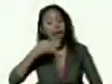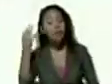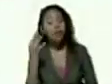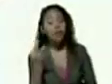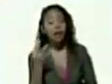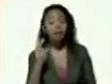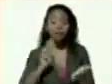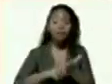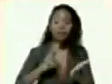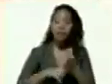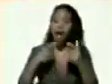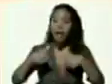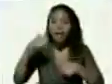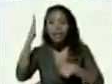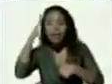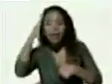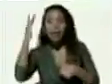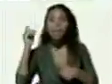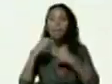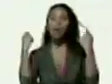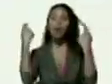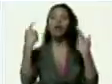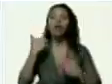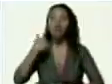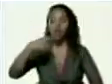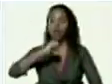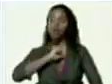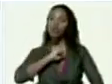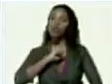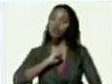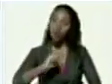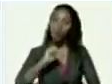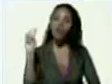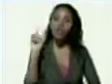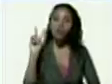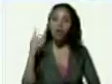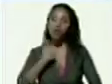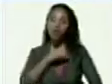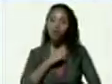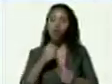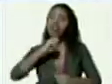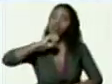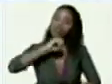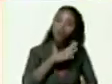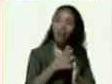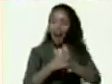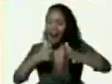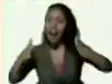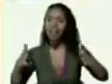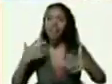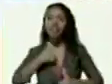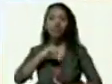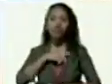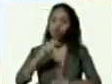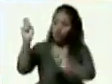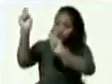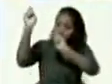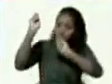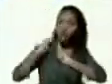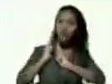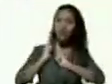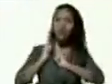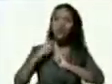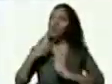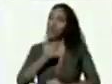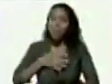a la sabiduría popular somos Venezuela somos una historia grande somos herederos de un gran legado no